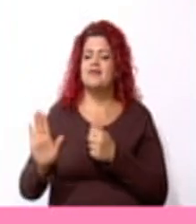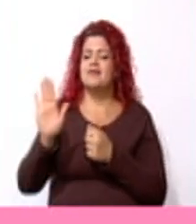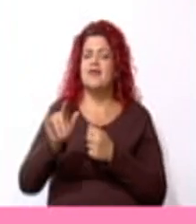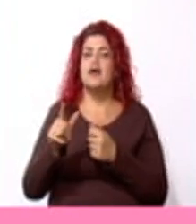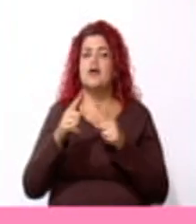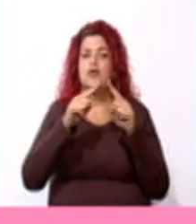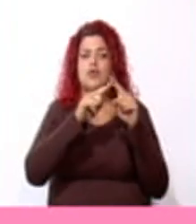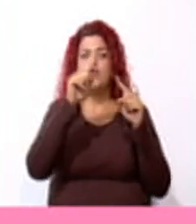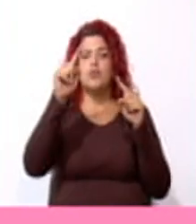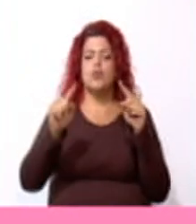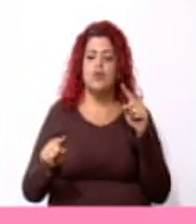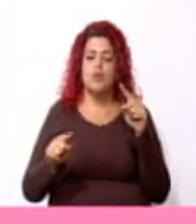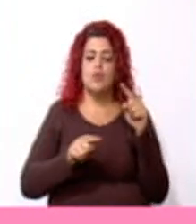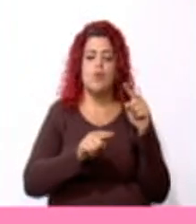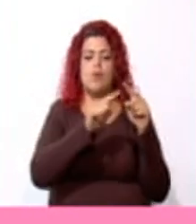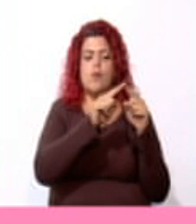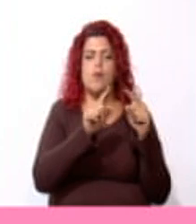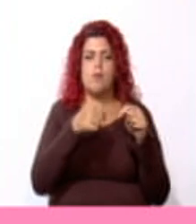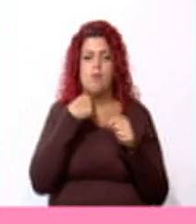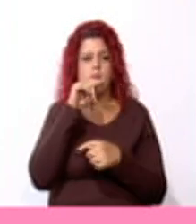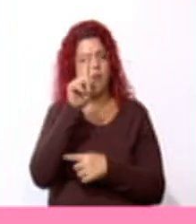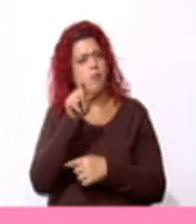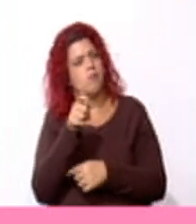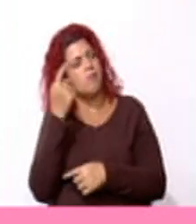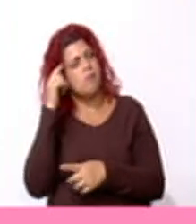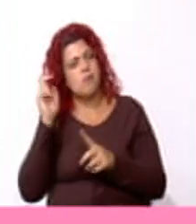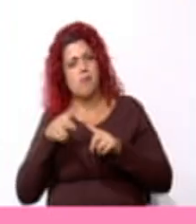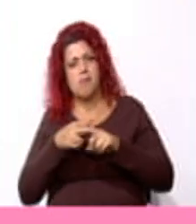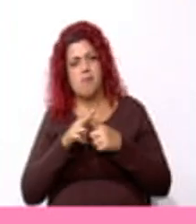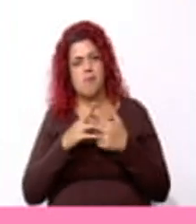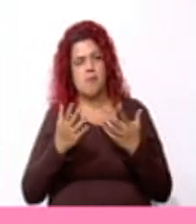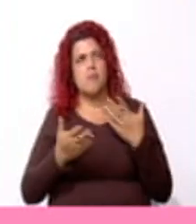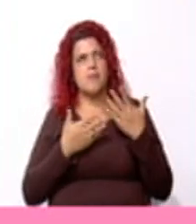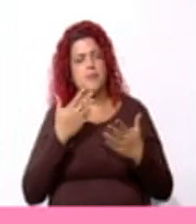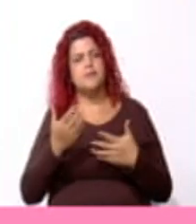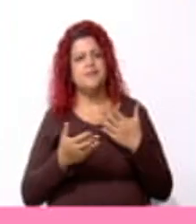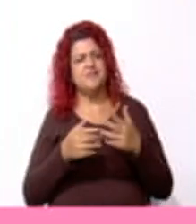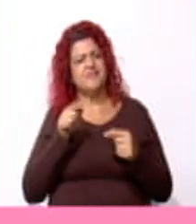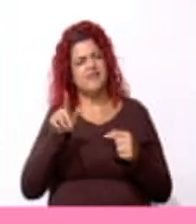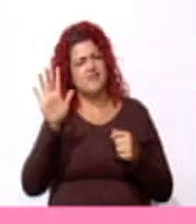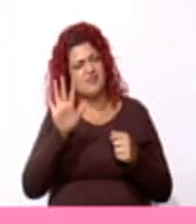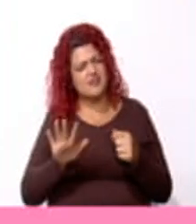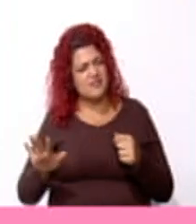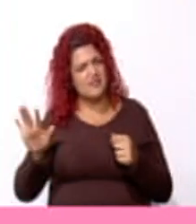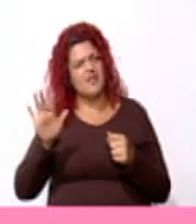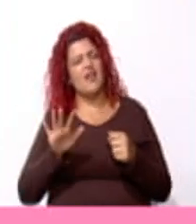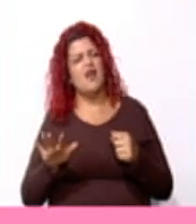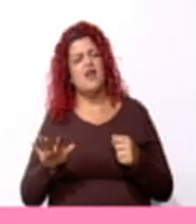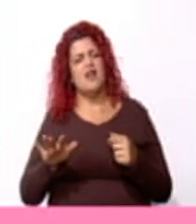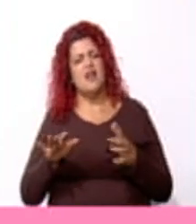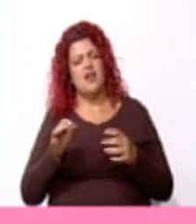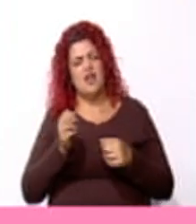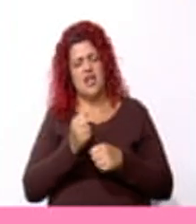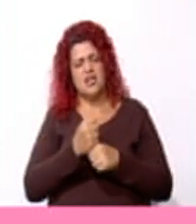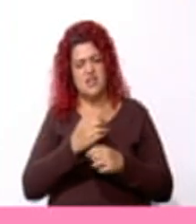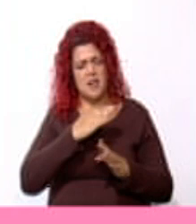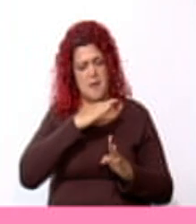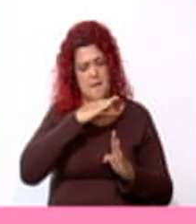rombo. Y la pregunta para iniciar es, ¿será el área del rombo la mitad del